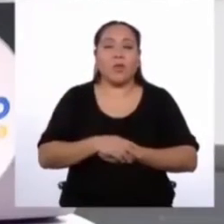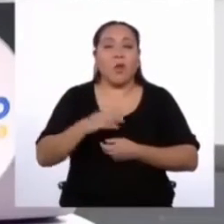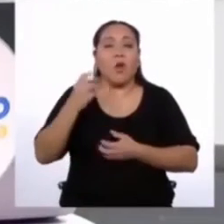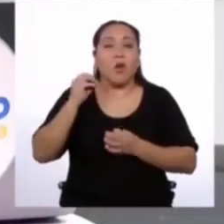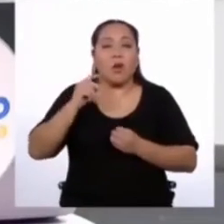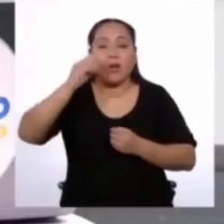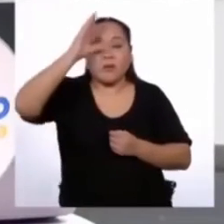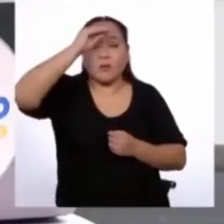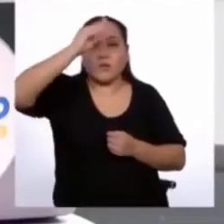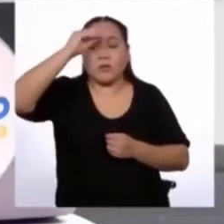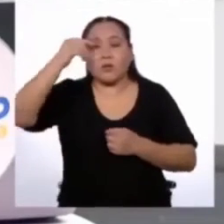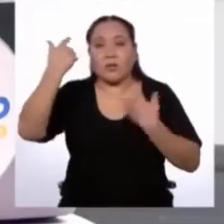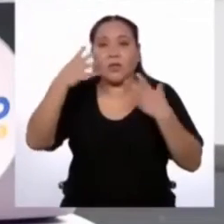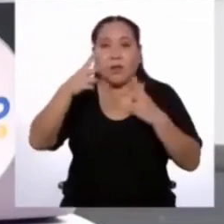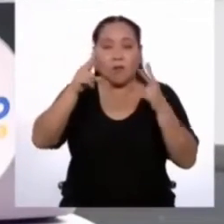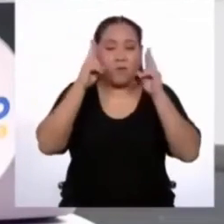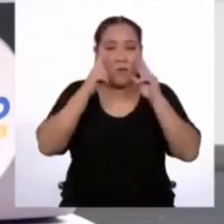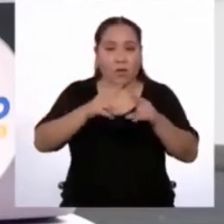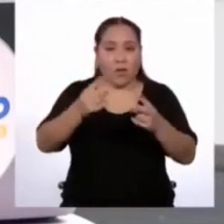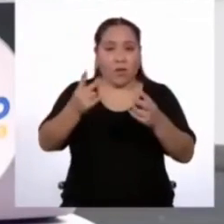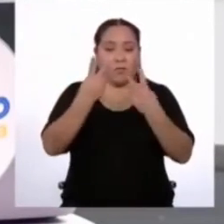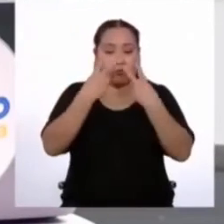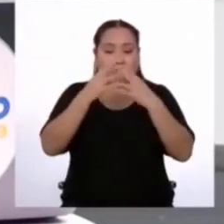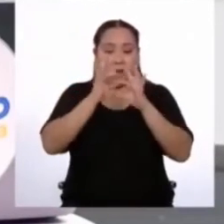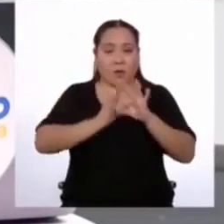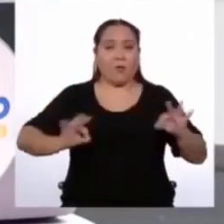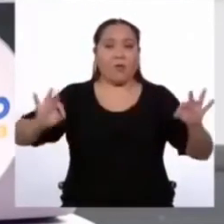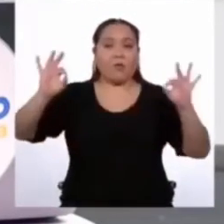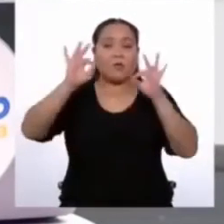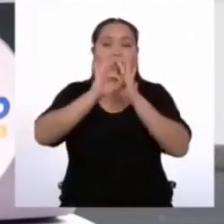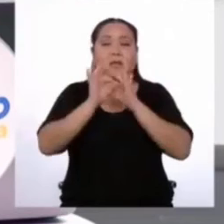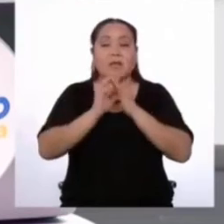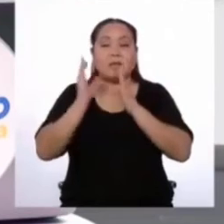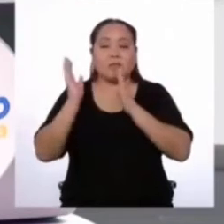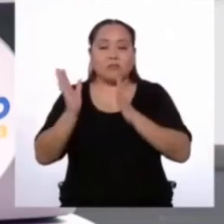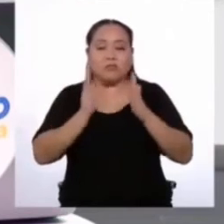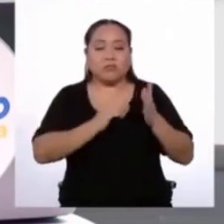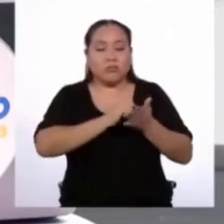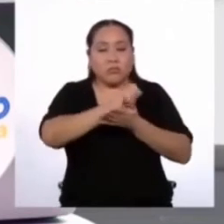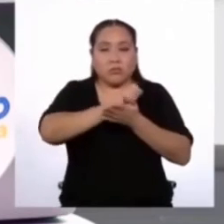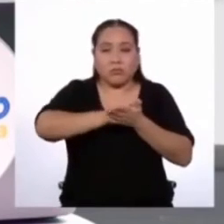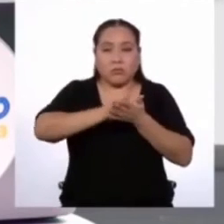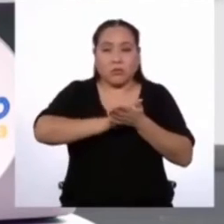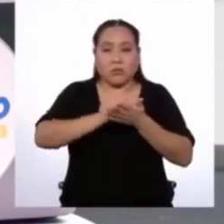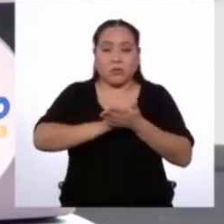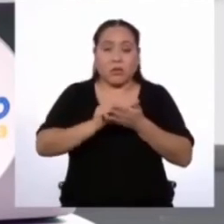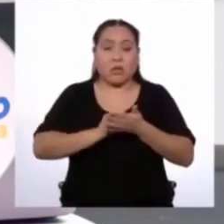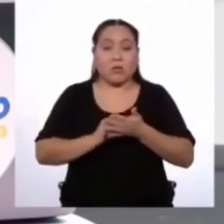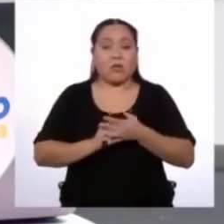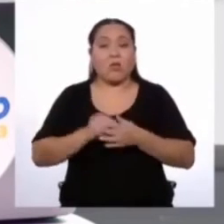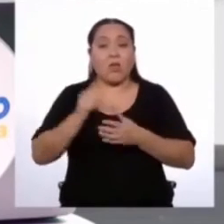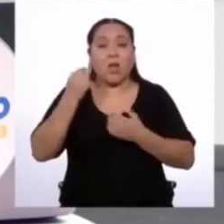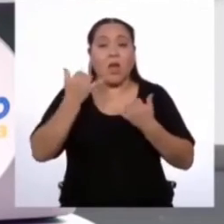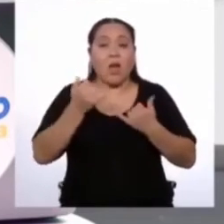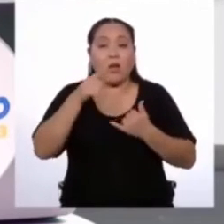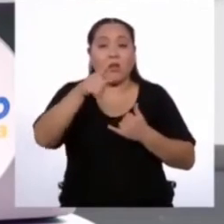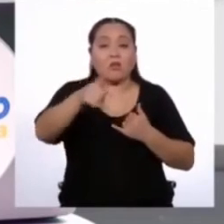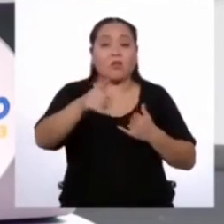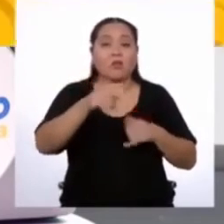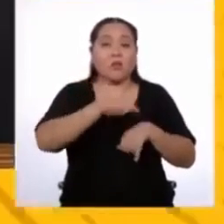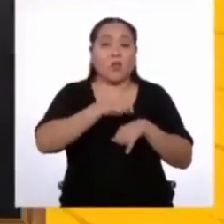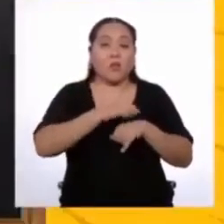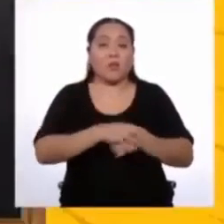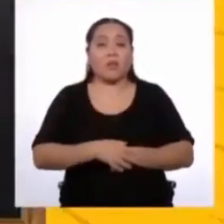chicos, ya vieron la importancia de planificar bien la redacción de un texto escrito y cómo podemos hacerlo. ¡Ahora les toca a ustedes!